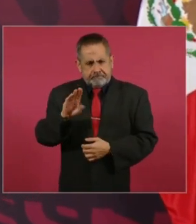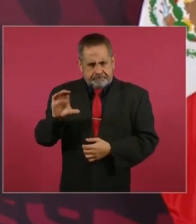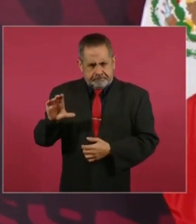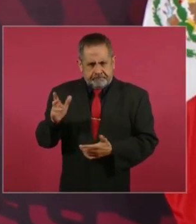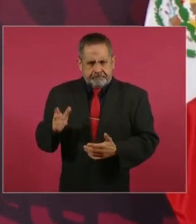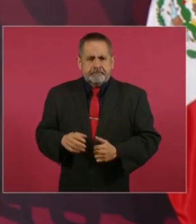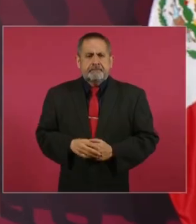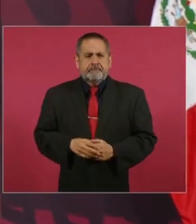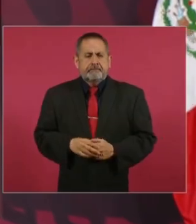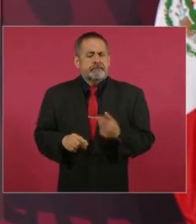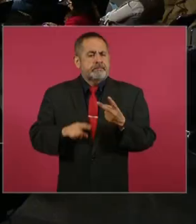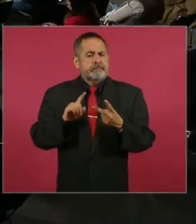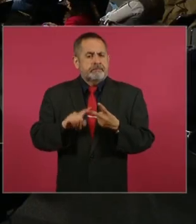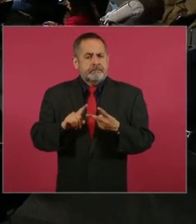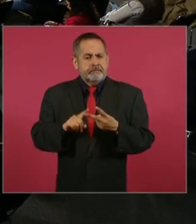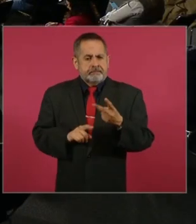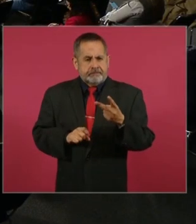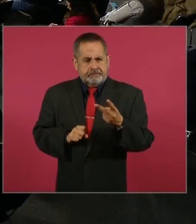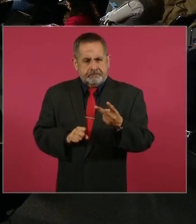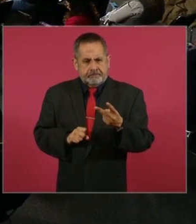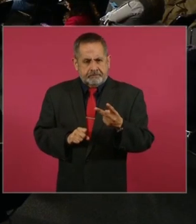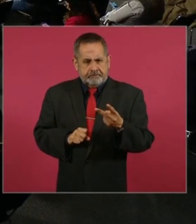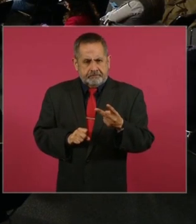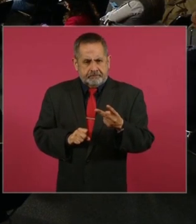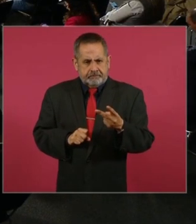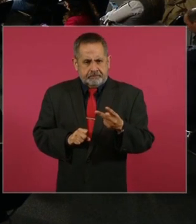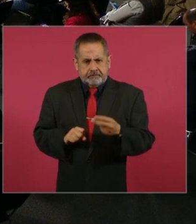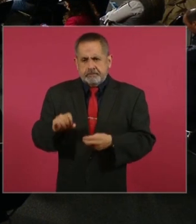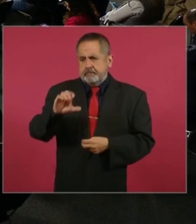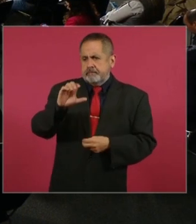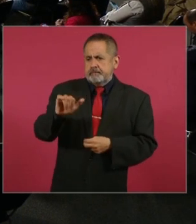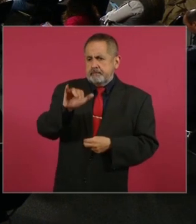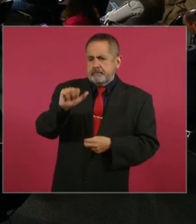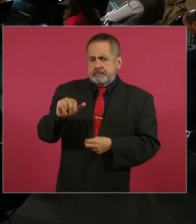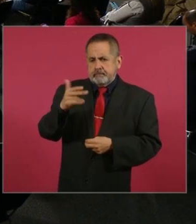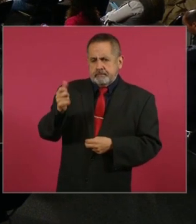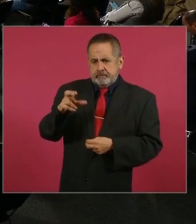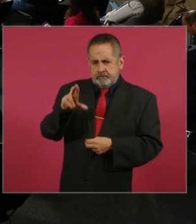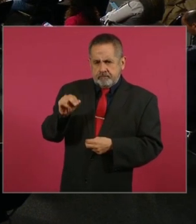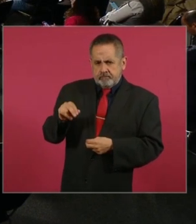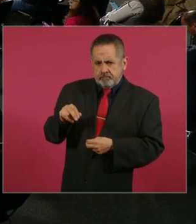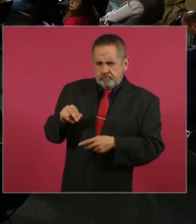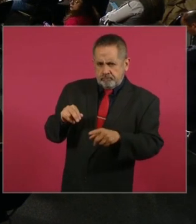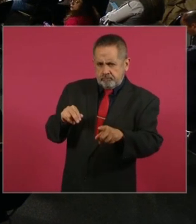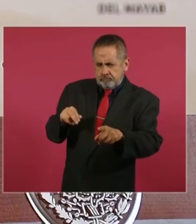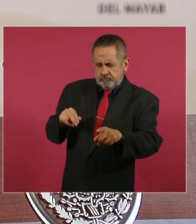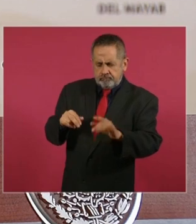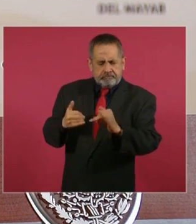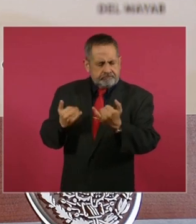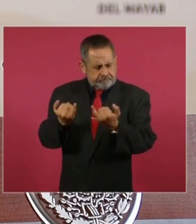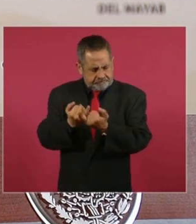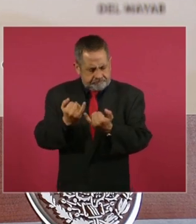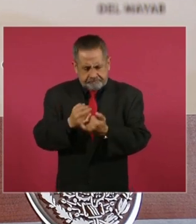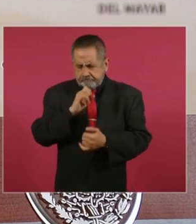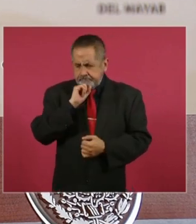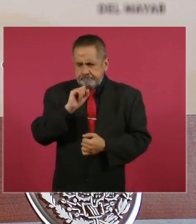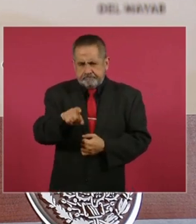segundo… La caja de ahorro de la Soma. Sí, lo mismo